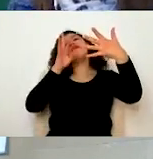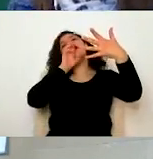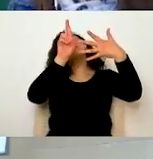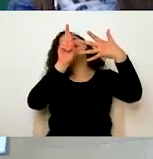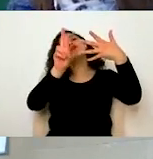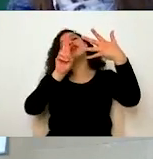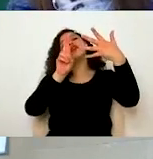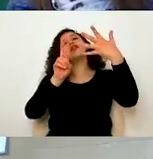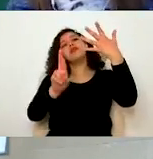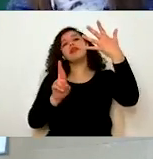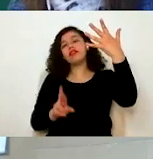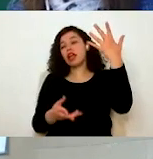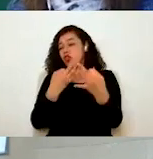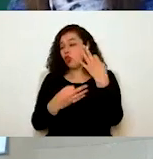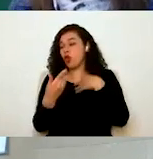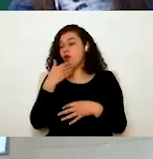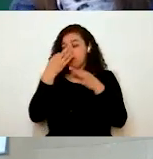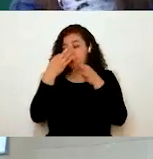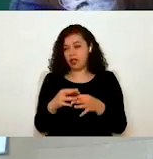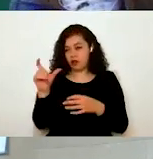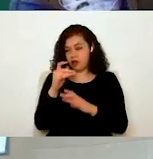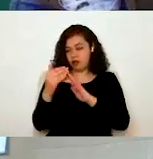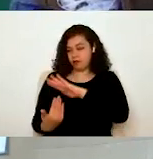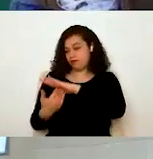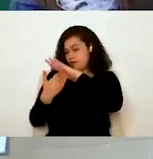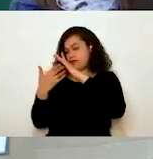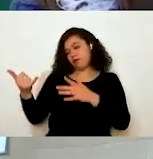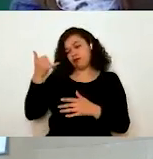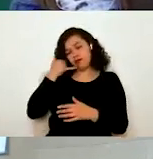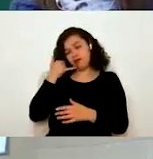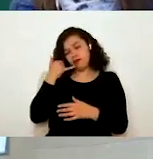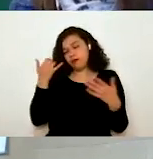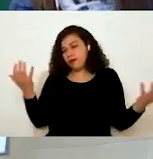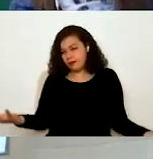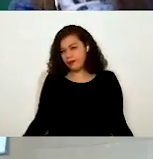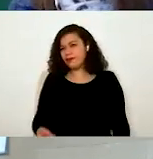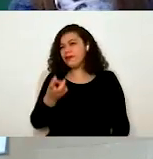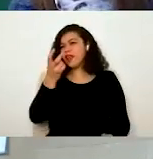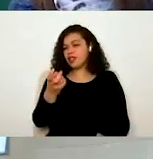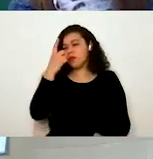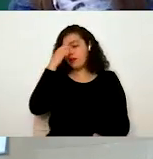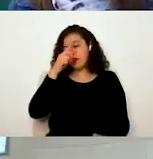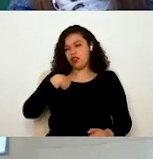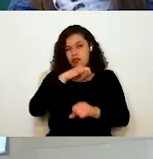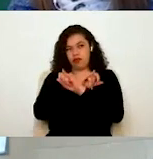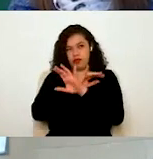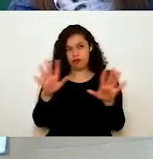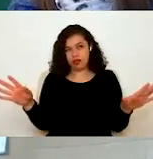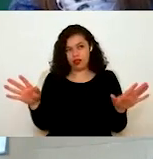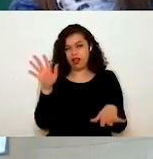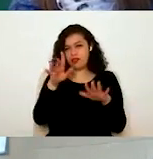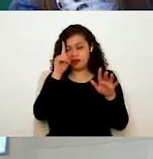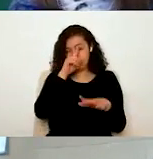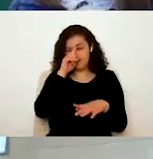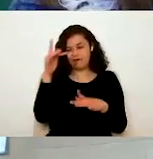requieran. Entonces, ahí cuando los pasen a mesa, pues sí es por esta razón. Aunque piden con los asesores